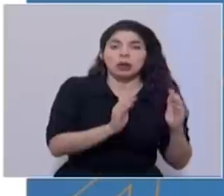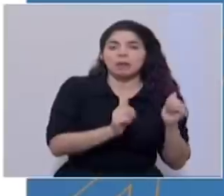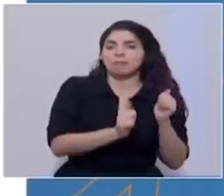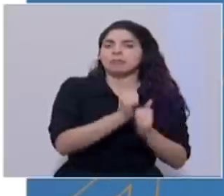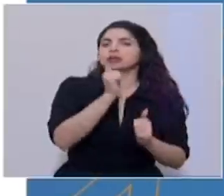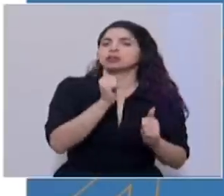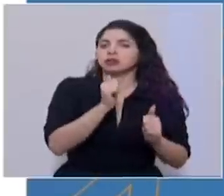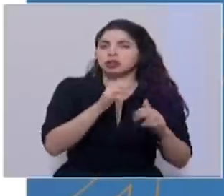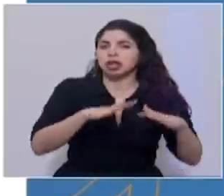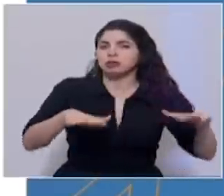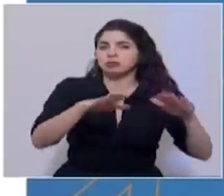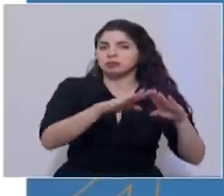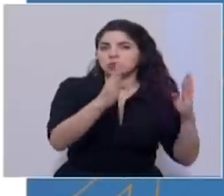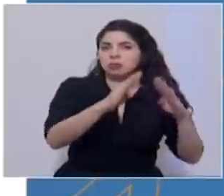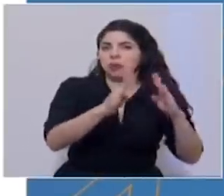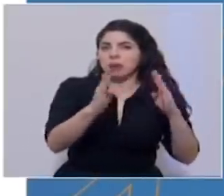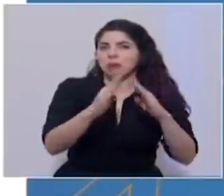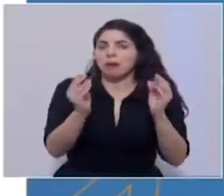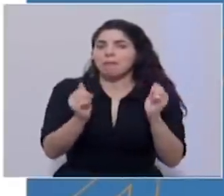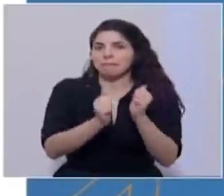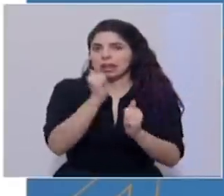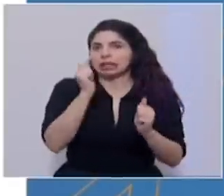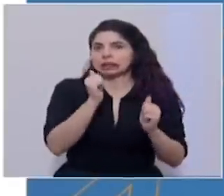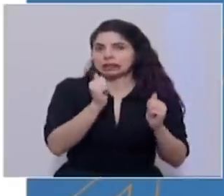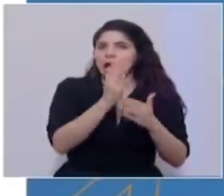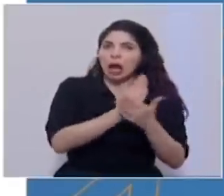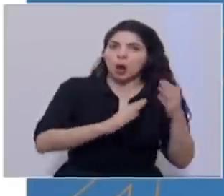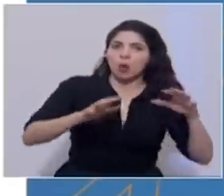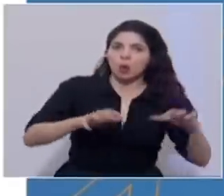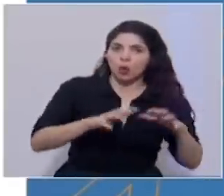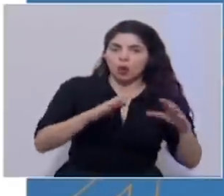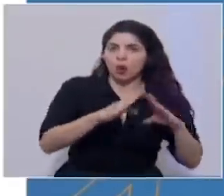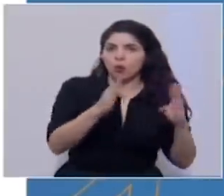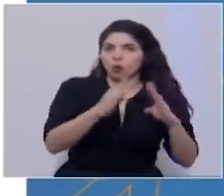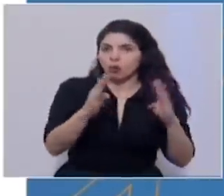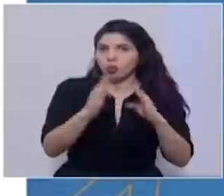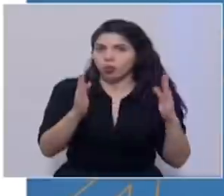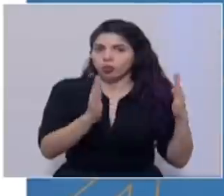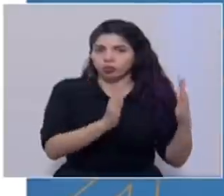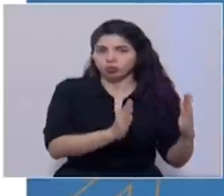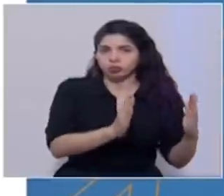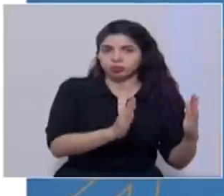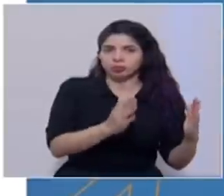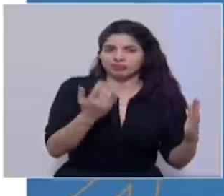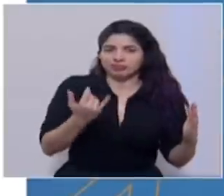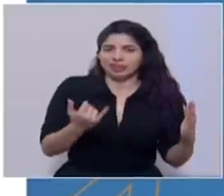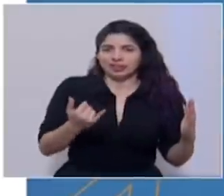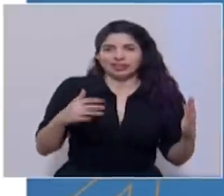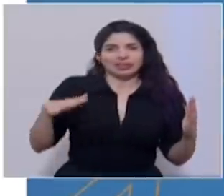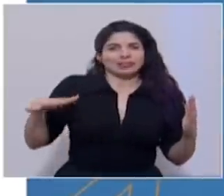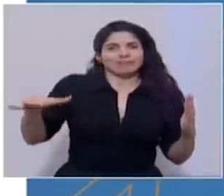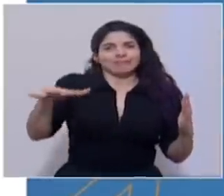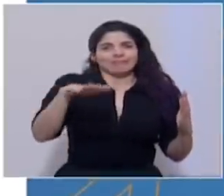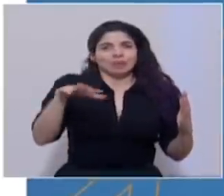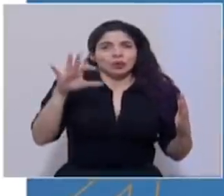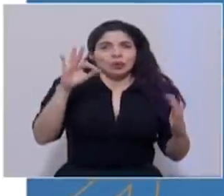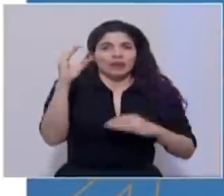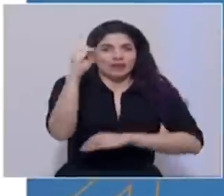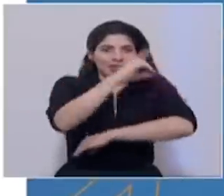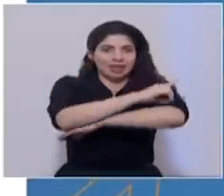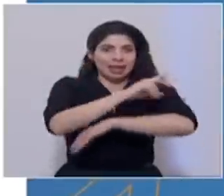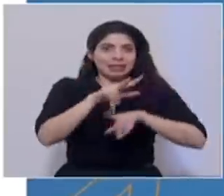una apertura un poco mayor de algunas actividades en medio de estos nueve días